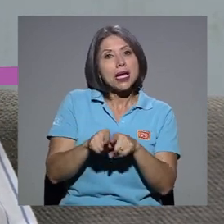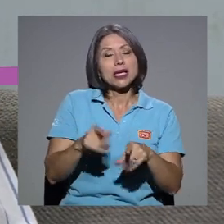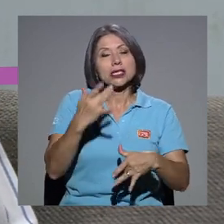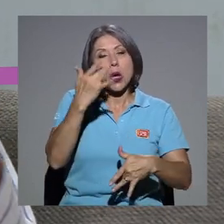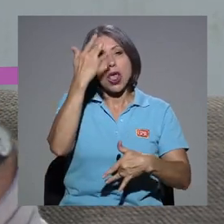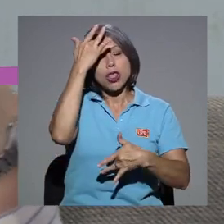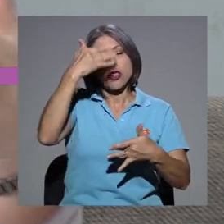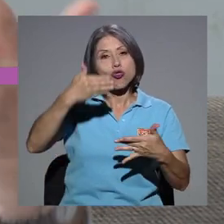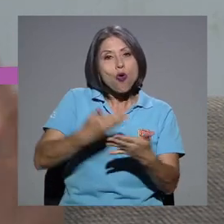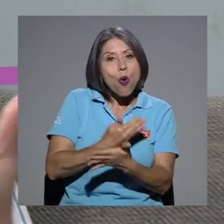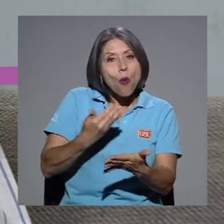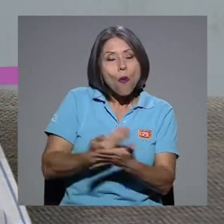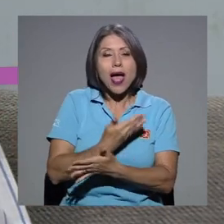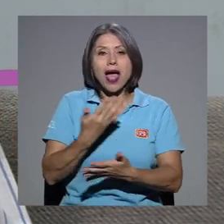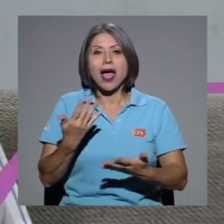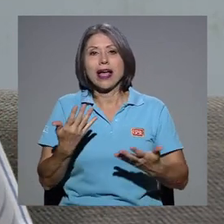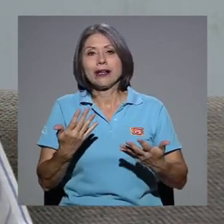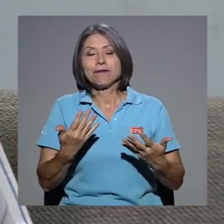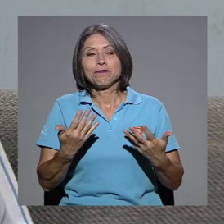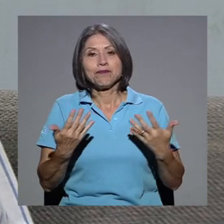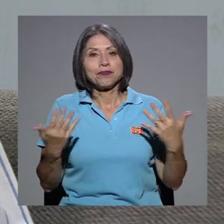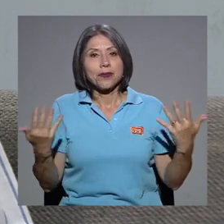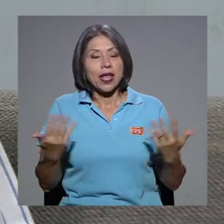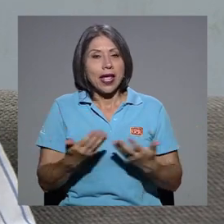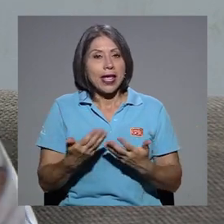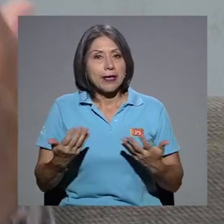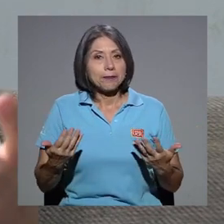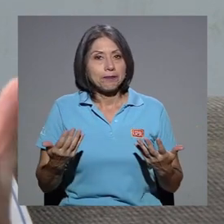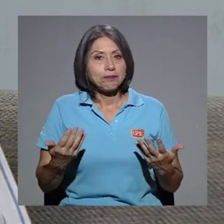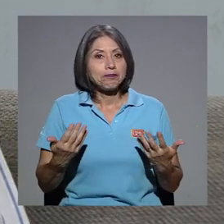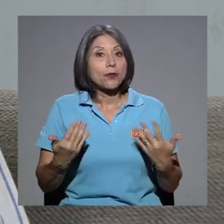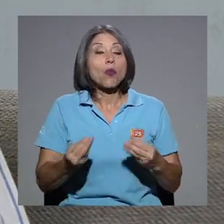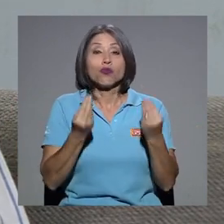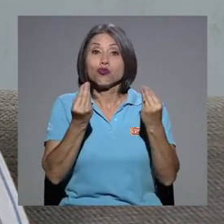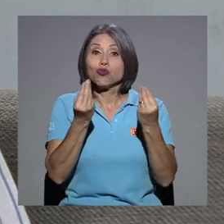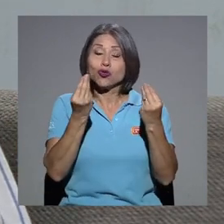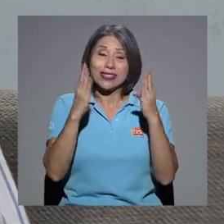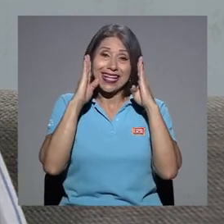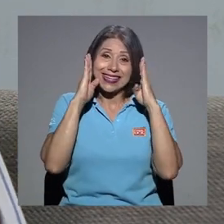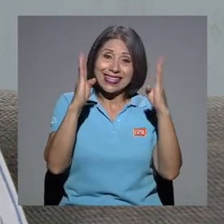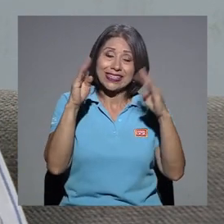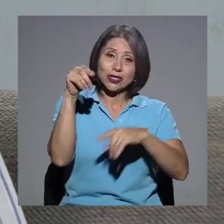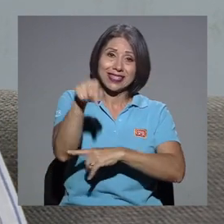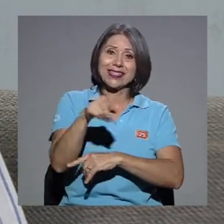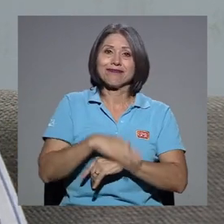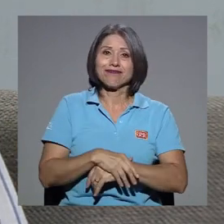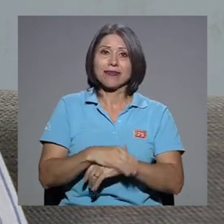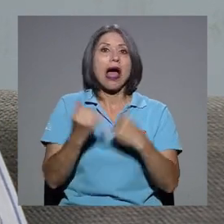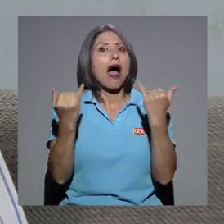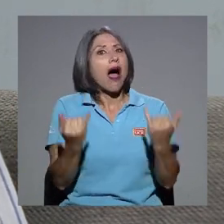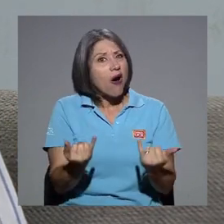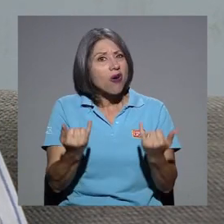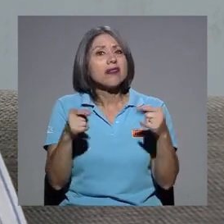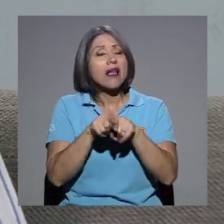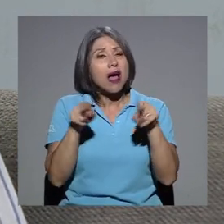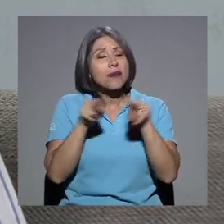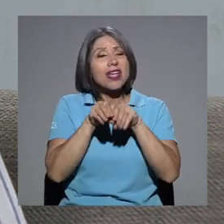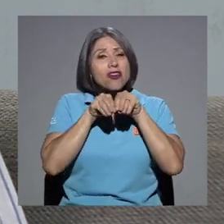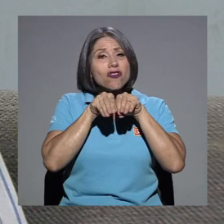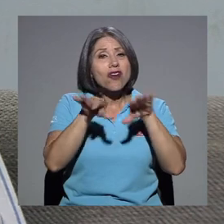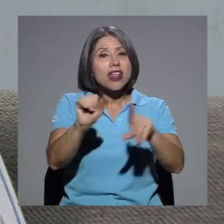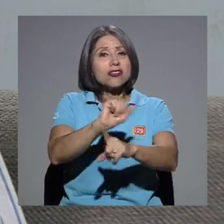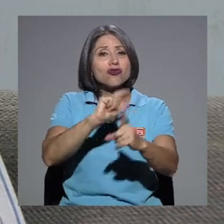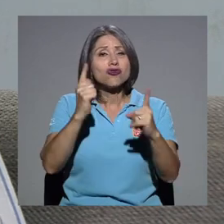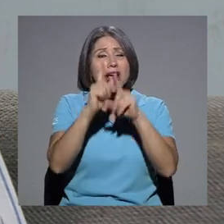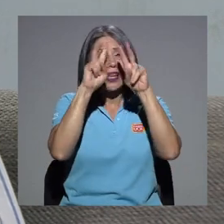hay una gran atención hacia él, que las redes sociales también lo han exacerbado y